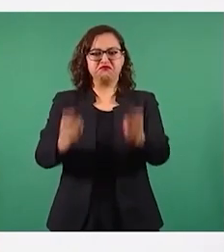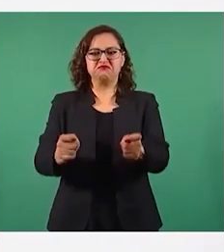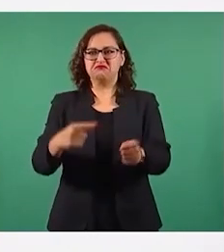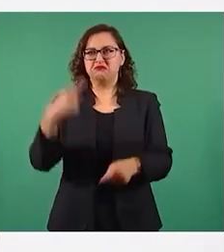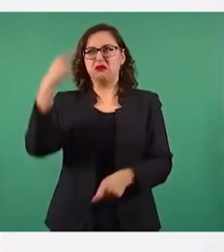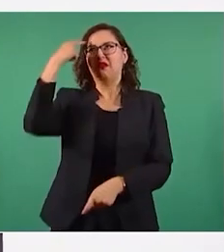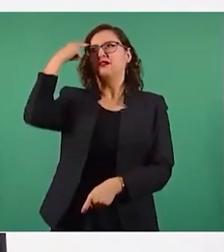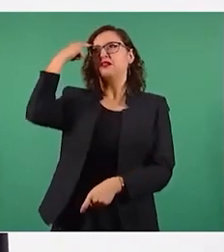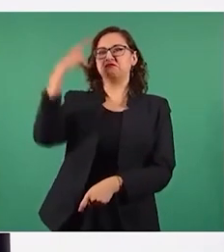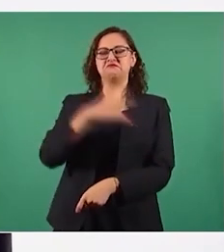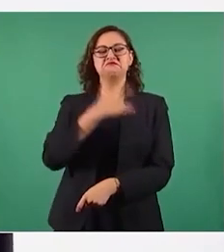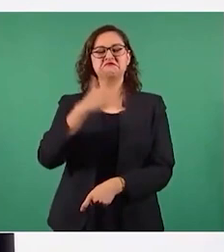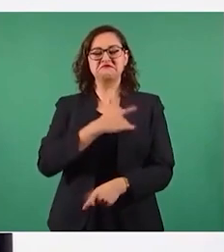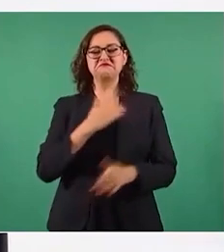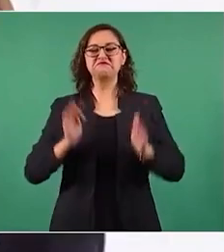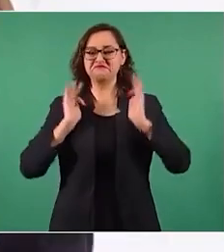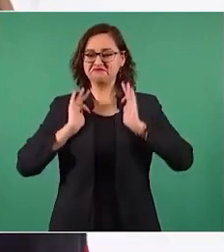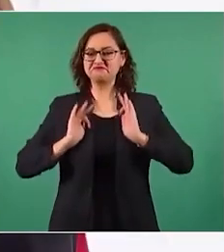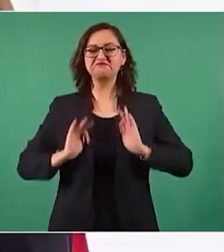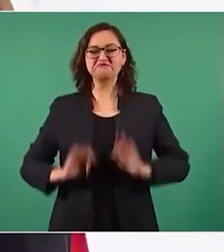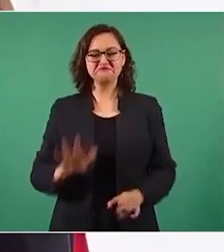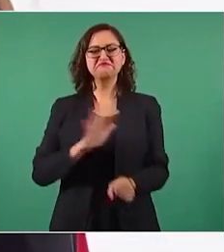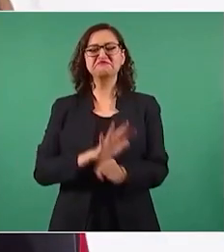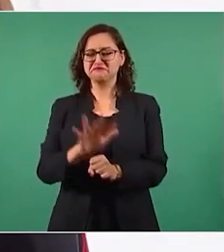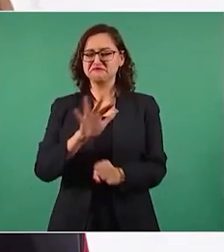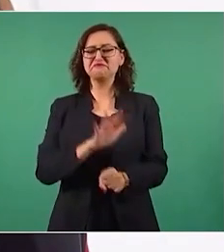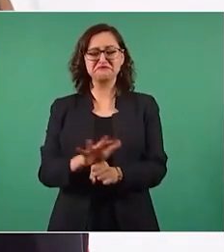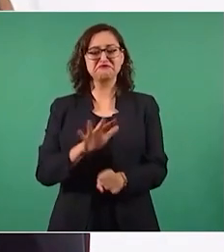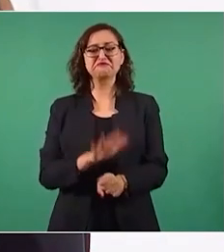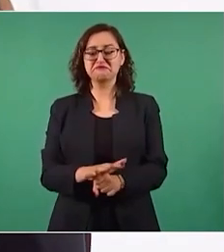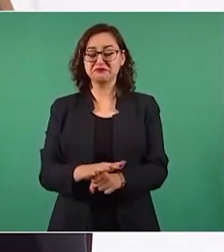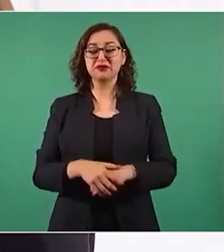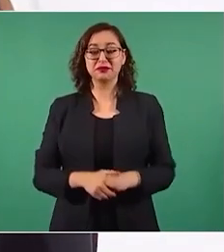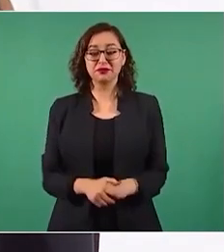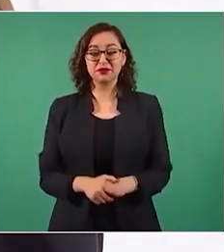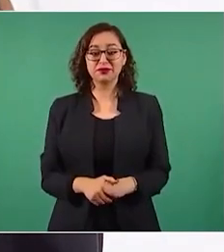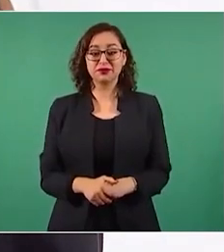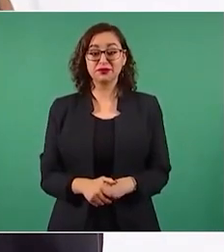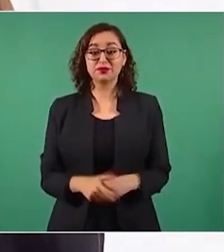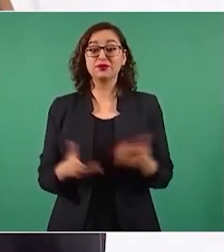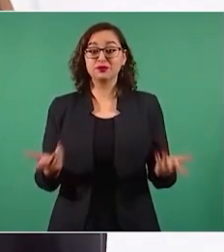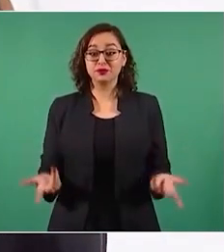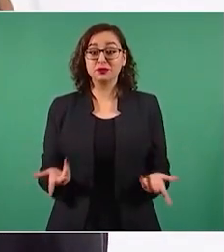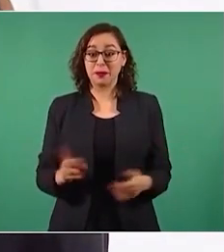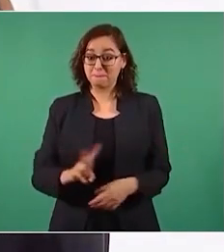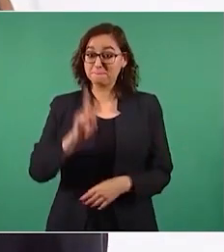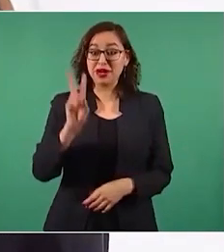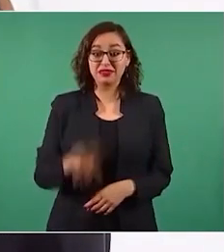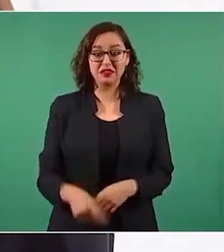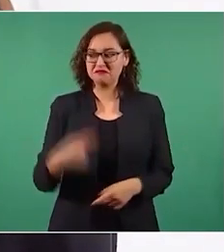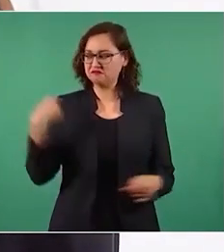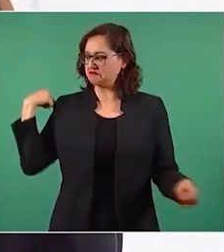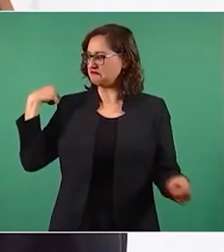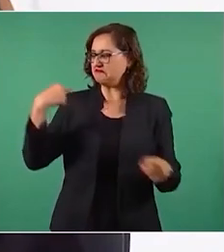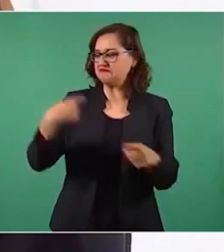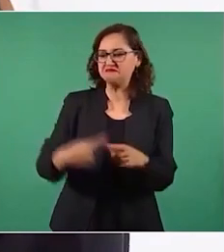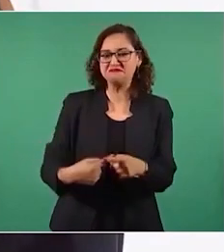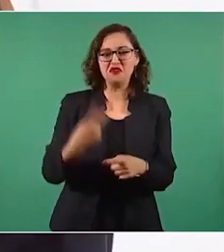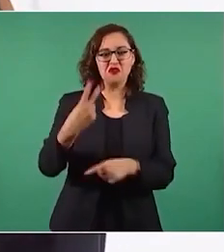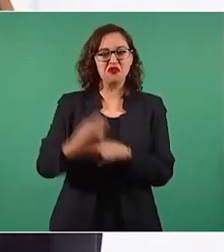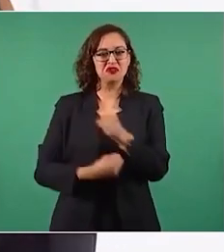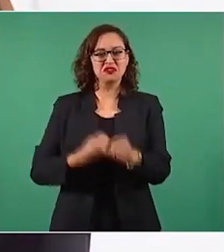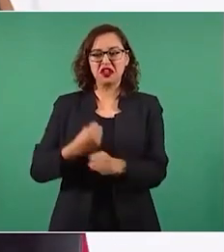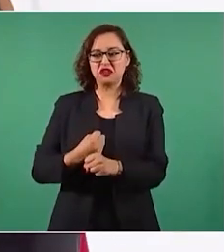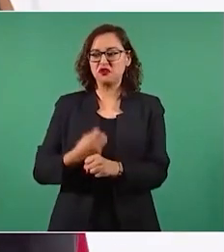que es lo que estimo más importante en mi vida. Reitero, es mucho lo realizado y sería